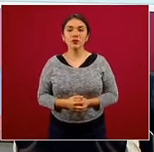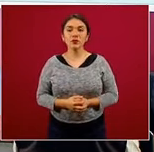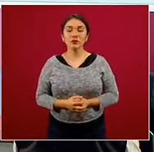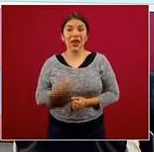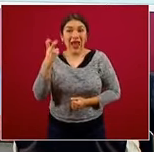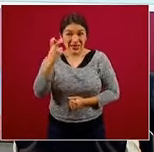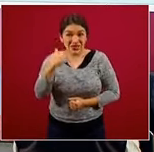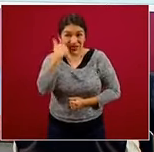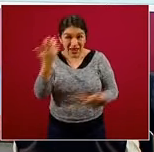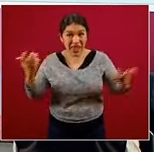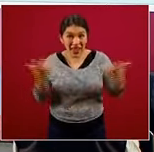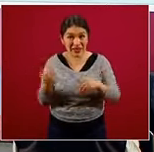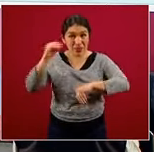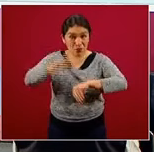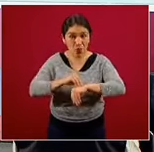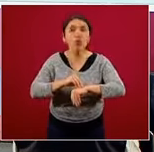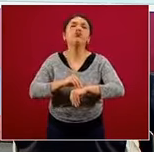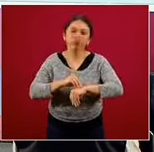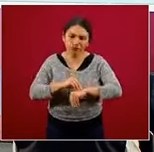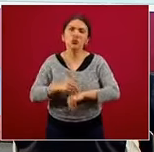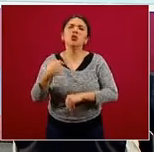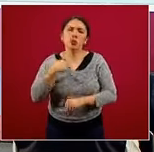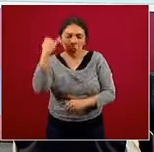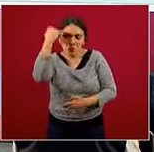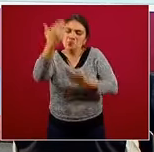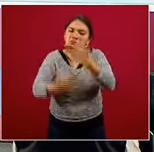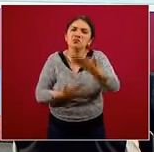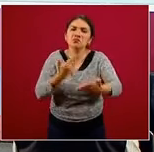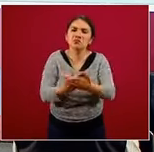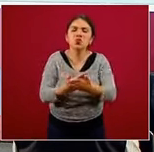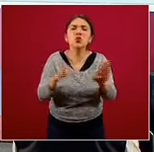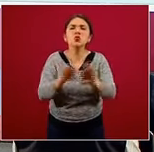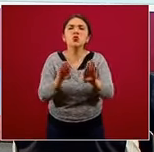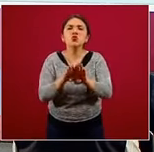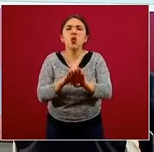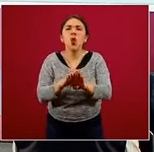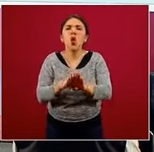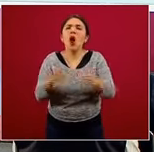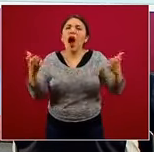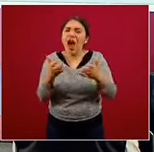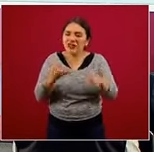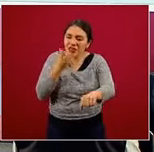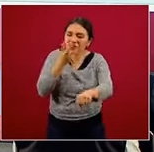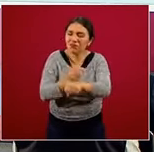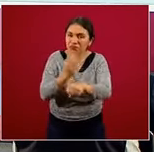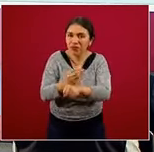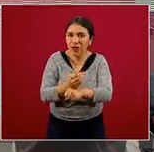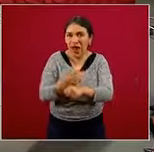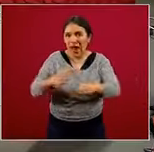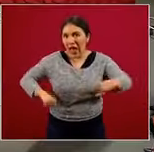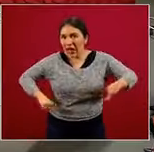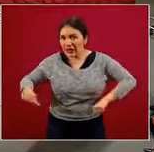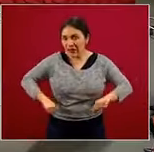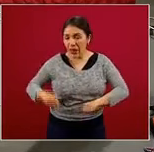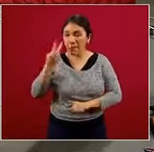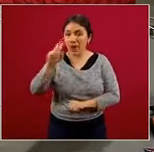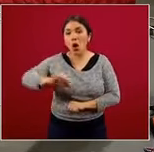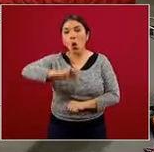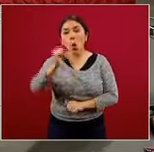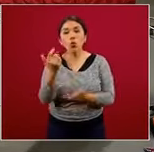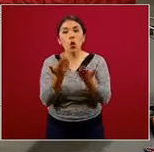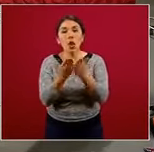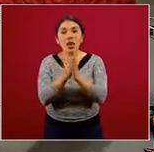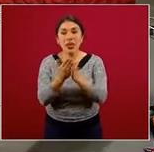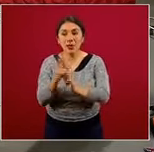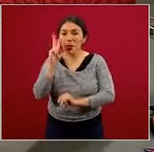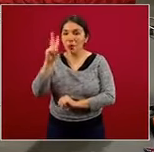Para eso, para lograr esto, estamos proponiendo un paquete integral de acciones. Y aquí me voy al otro libro. Este es